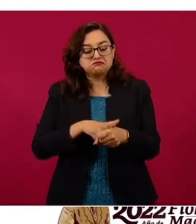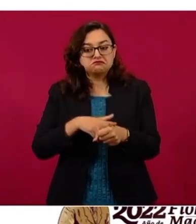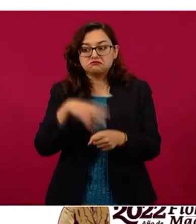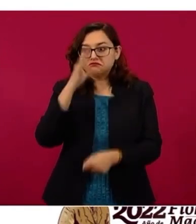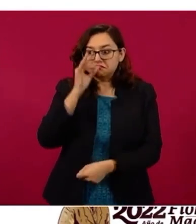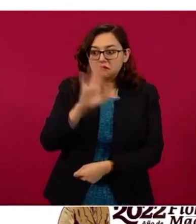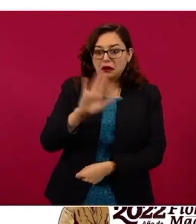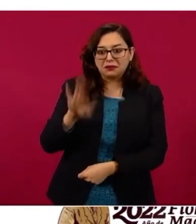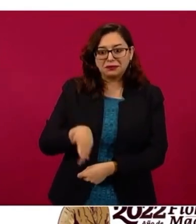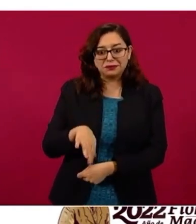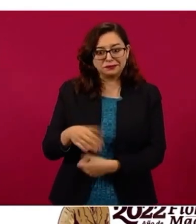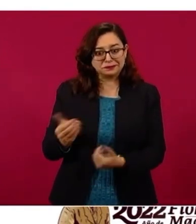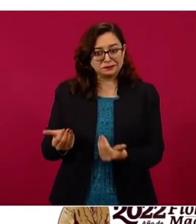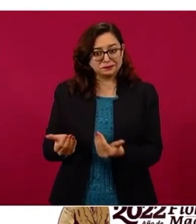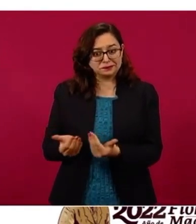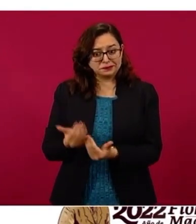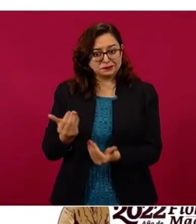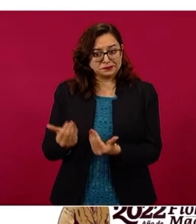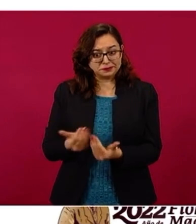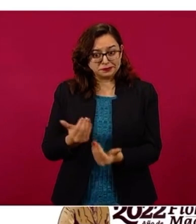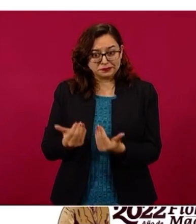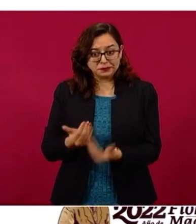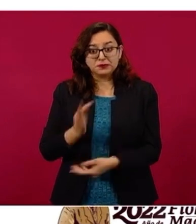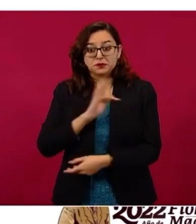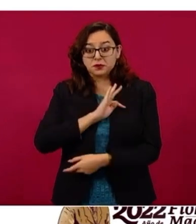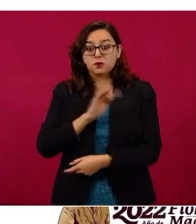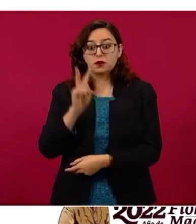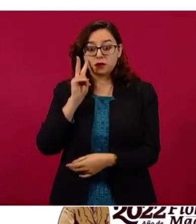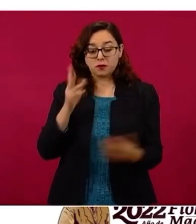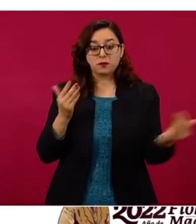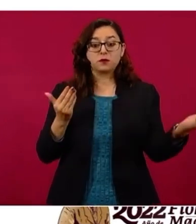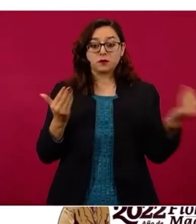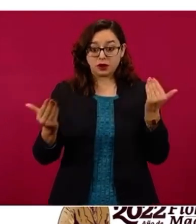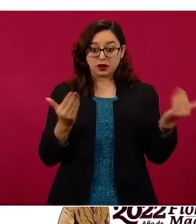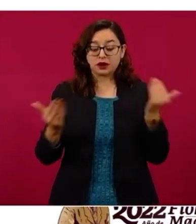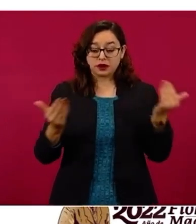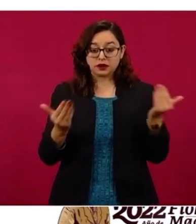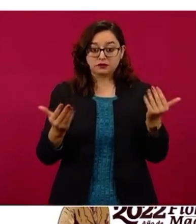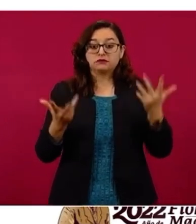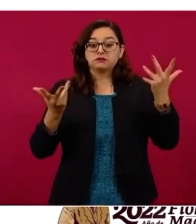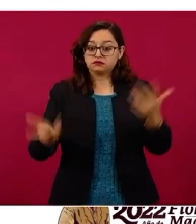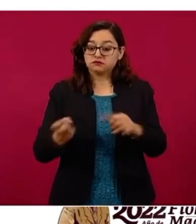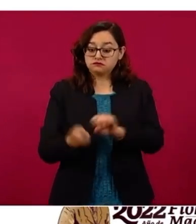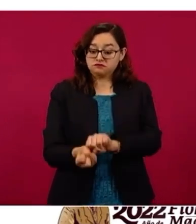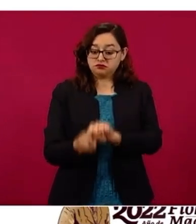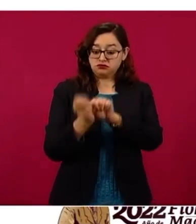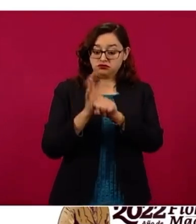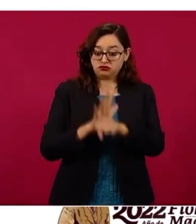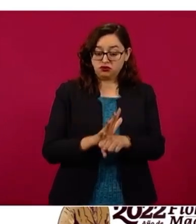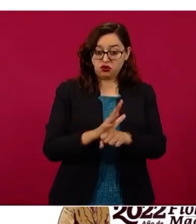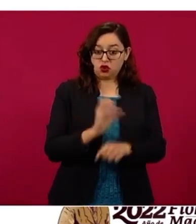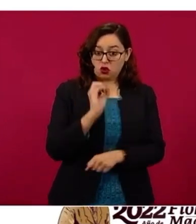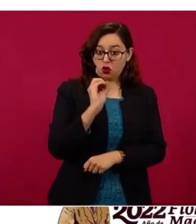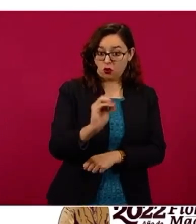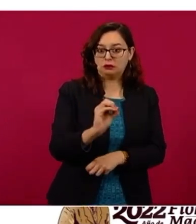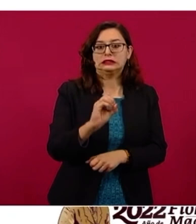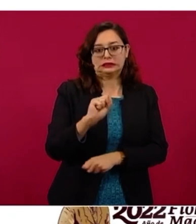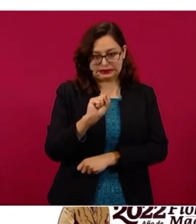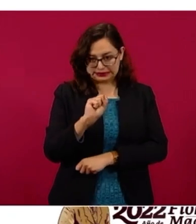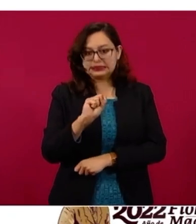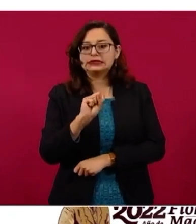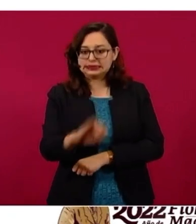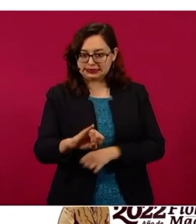diferencia muy, muy sustancial entre los casos que produce la variante Ómicron, que crecen rápidamente,